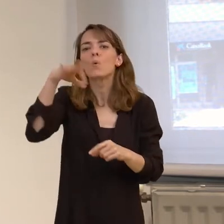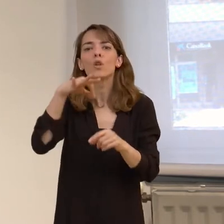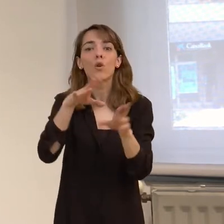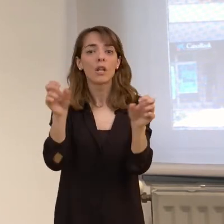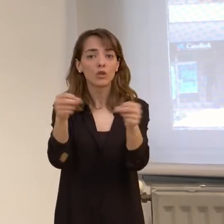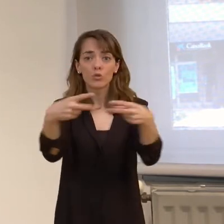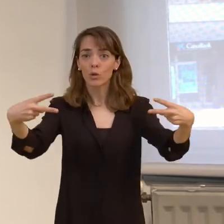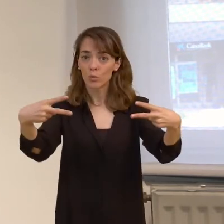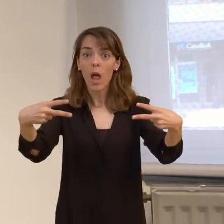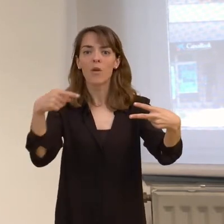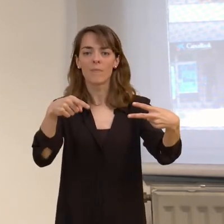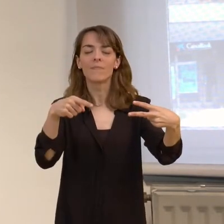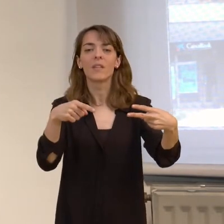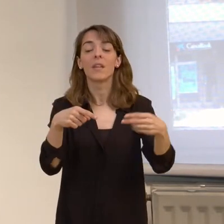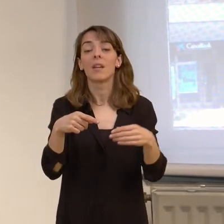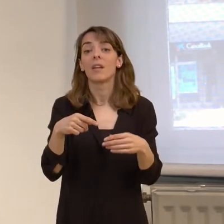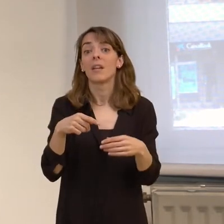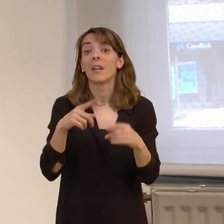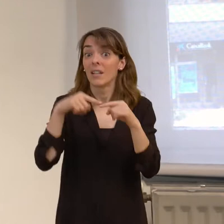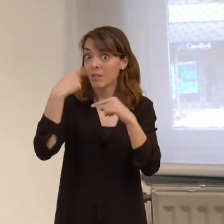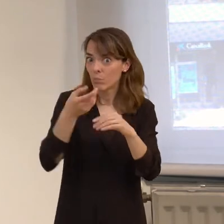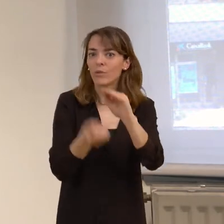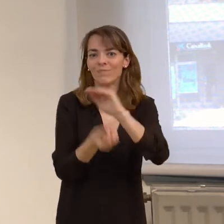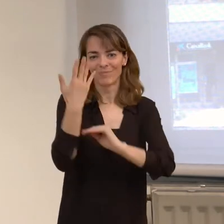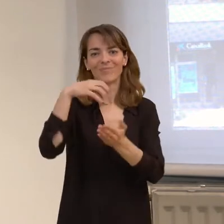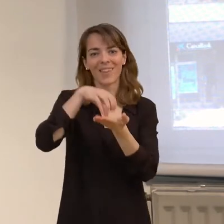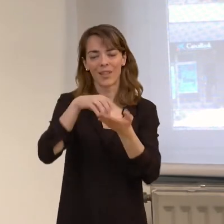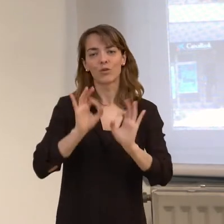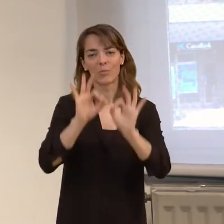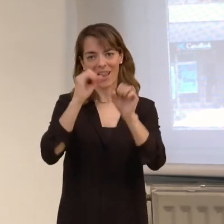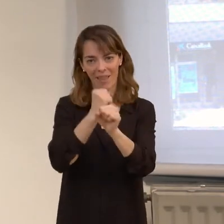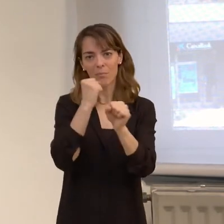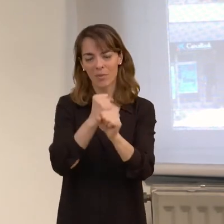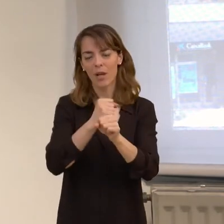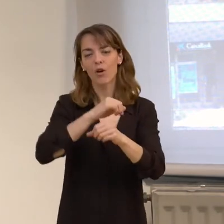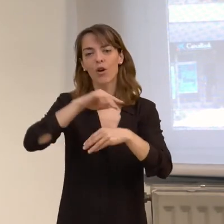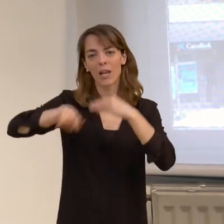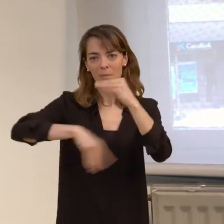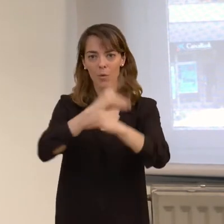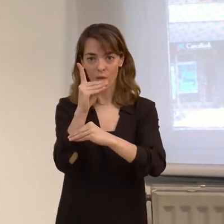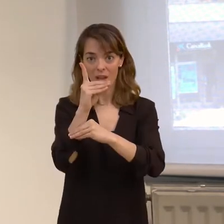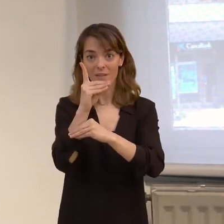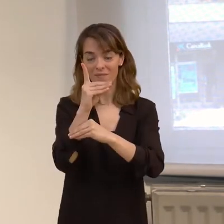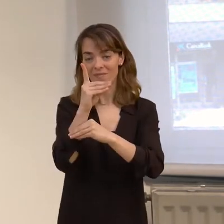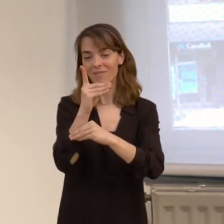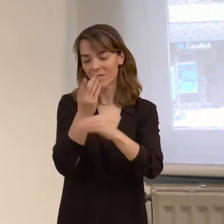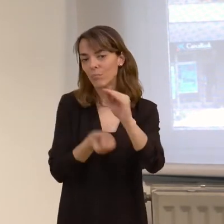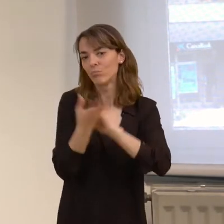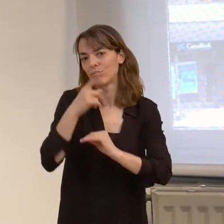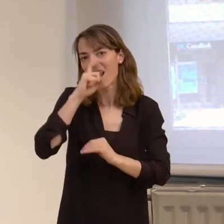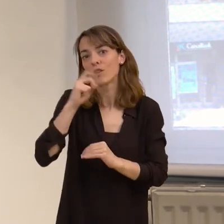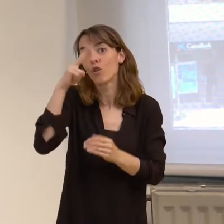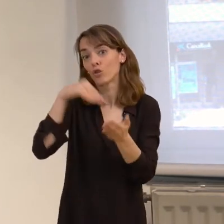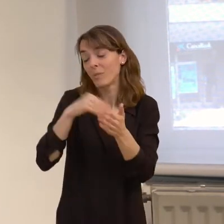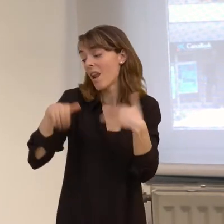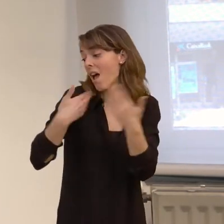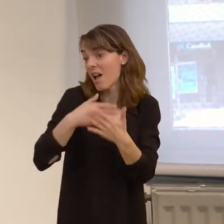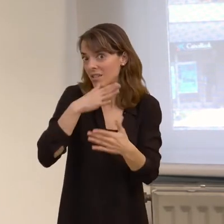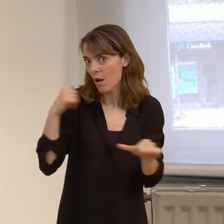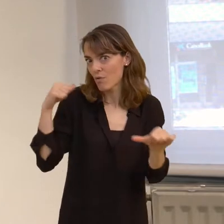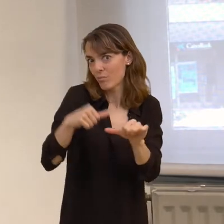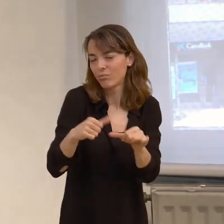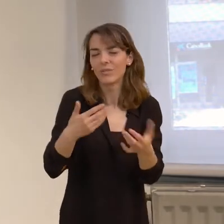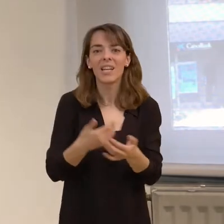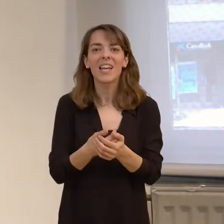subtitulado como fuente principal fue la creación del Centro Especial de Empleo, Mira lo que te digo, que se creó en el año 2000 y hasta ahora. sus